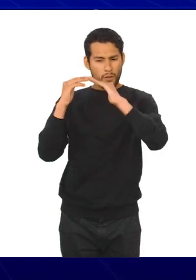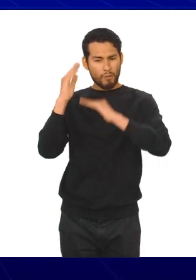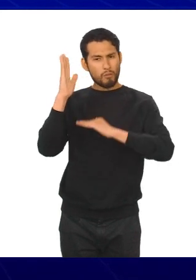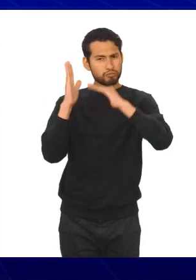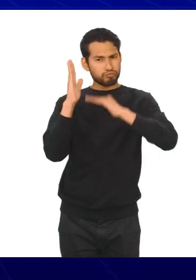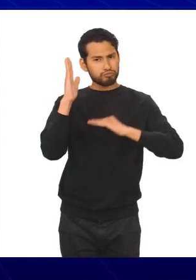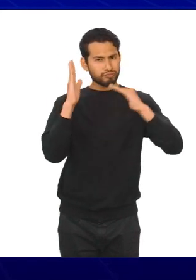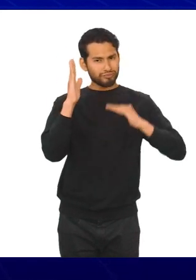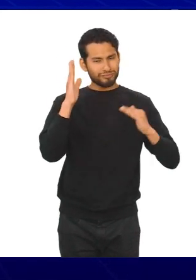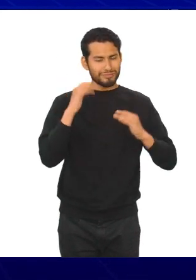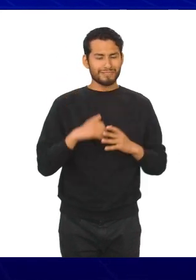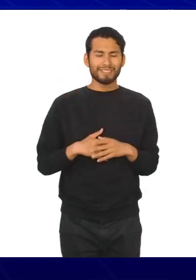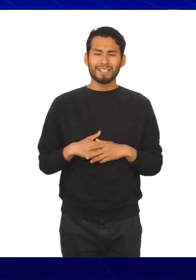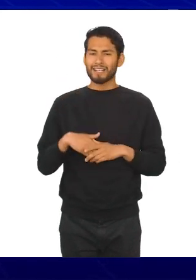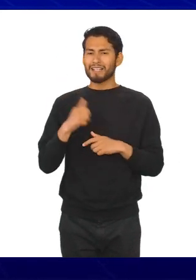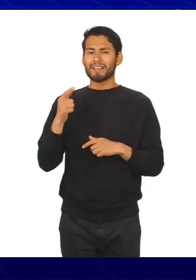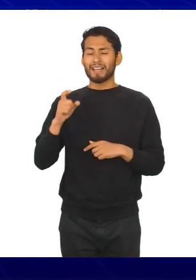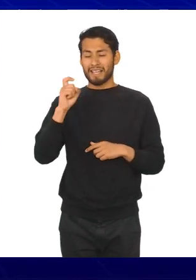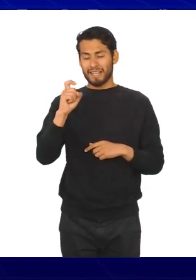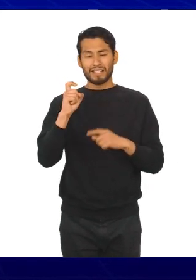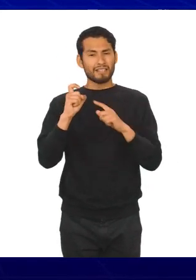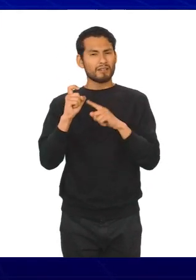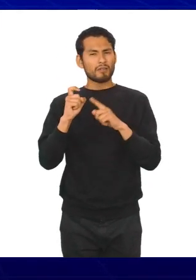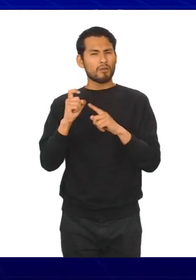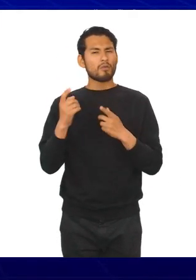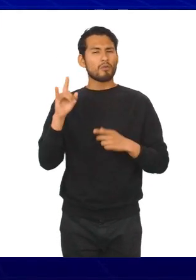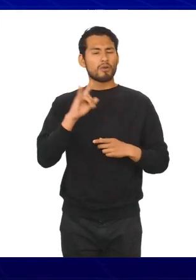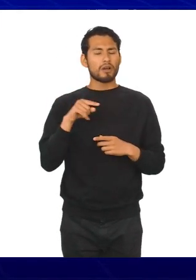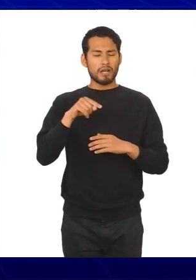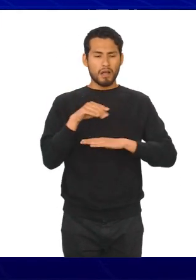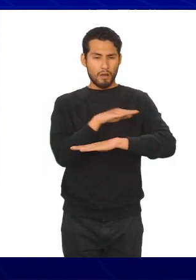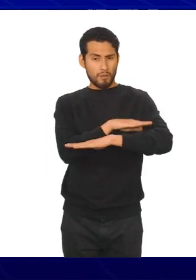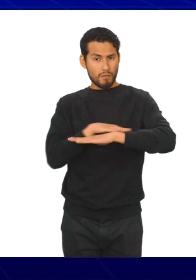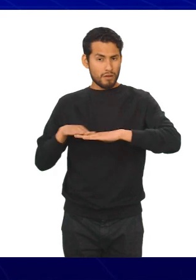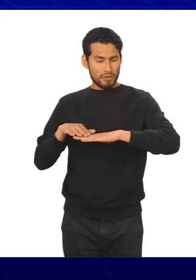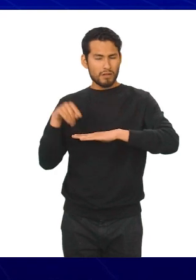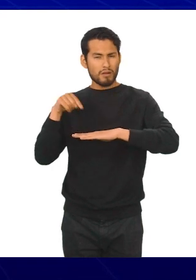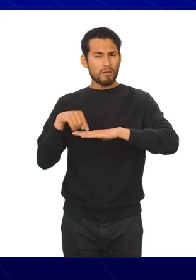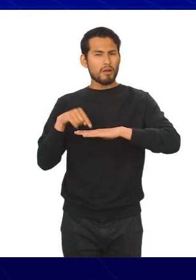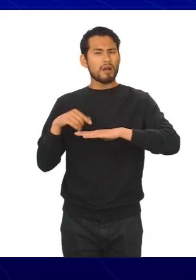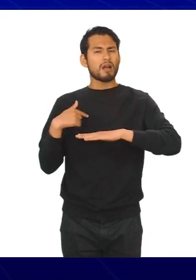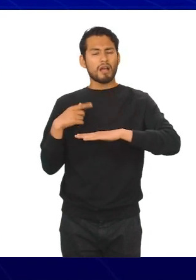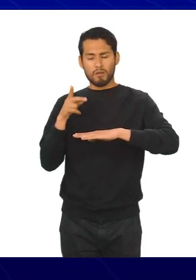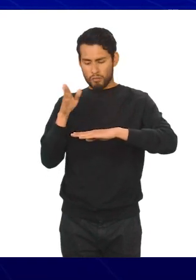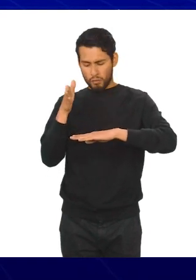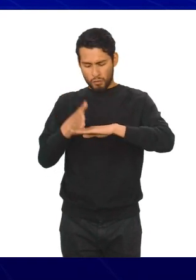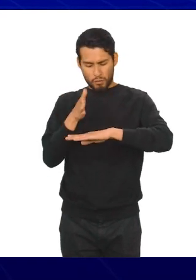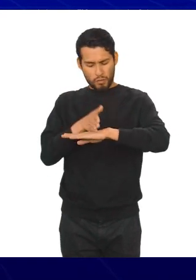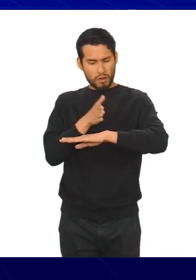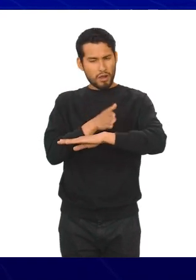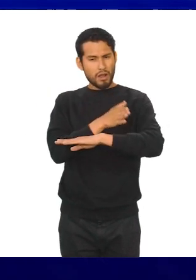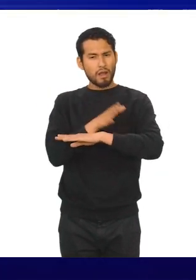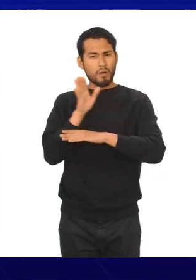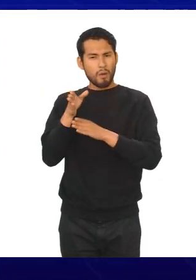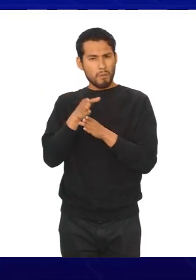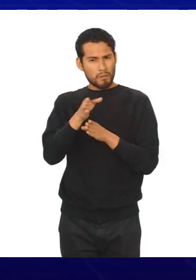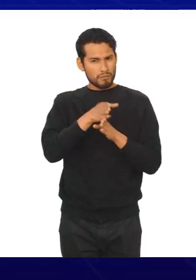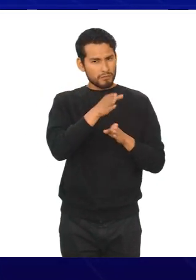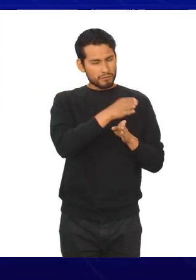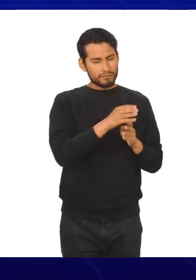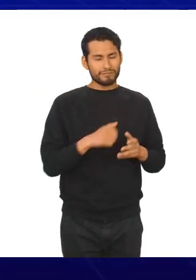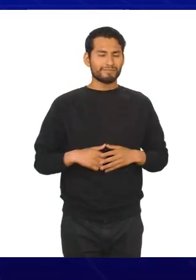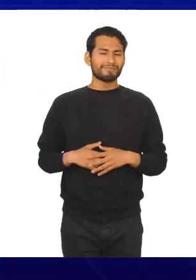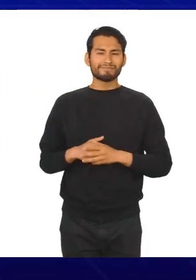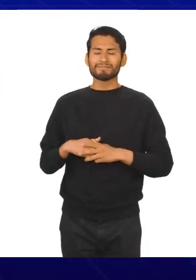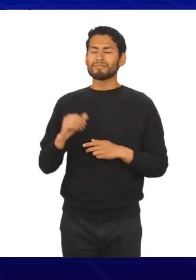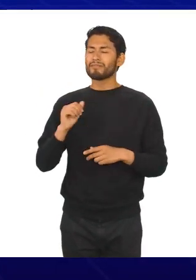Ok. Por otro lado, el eje X es conocido como el eje horizontal y contiene las categorías por gráfico. En